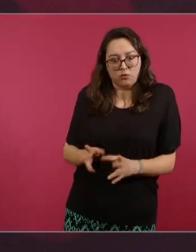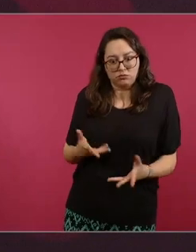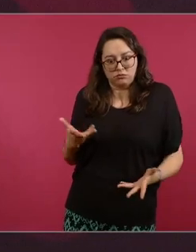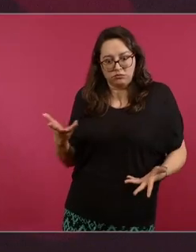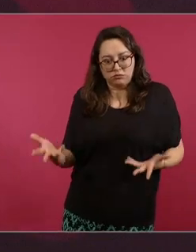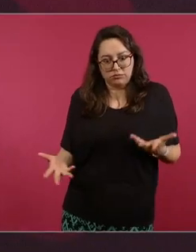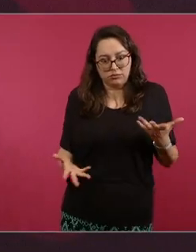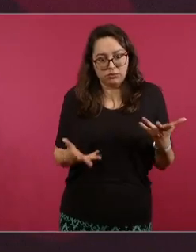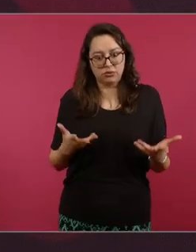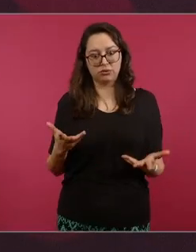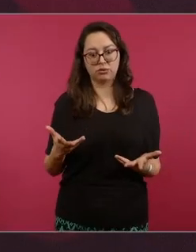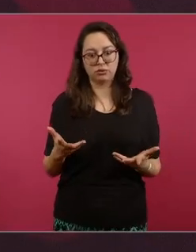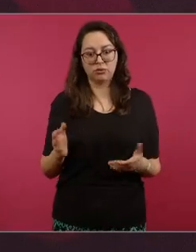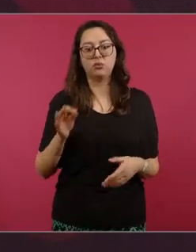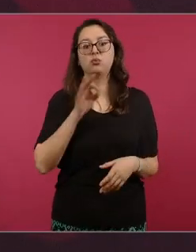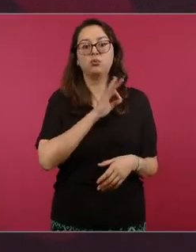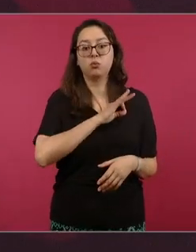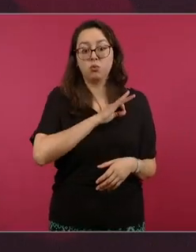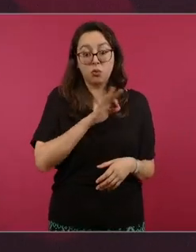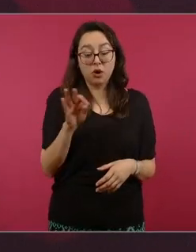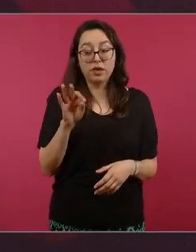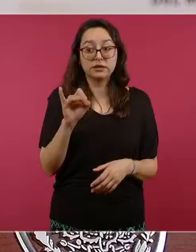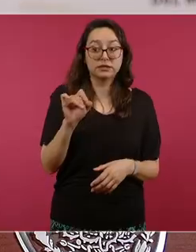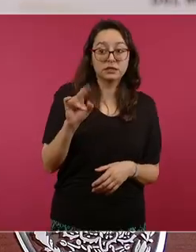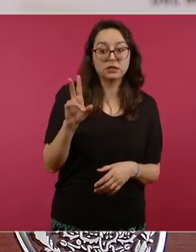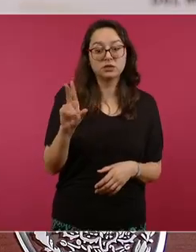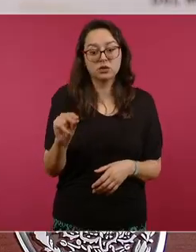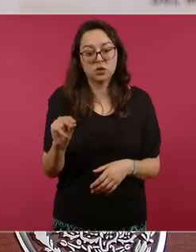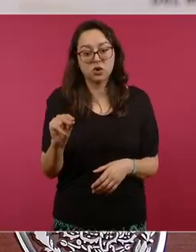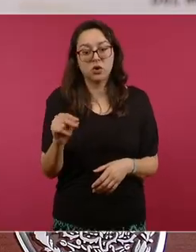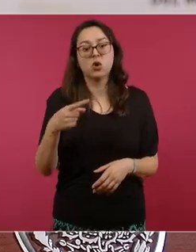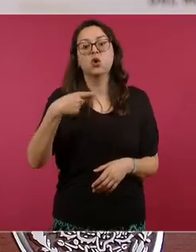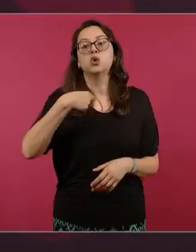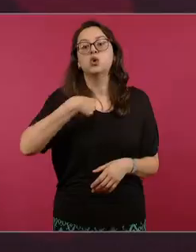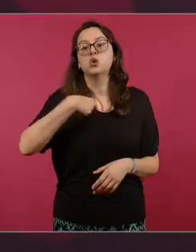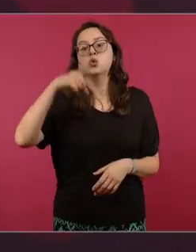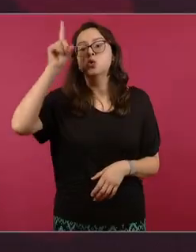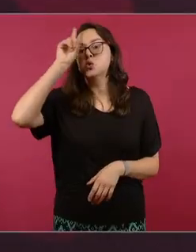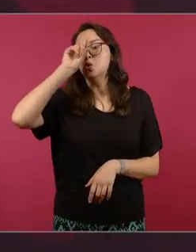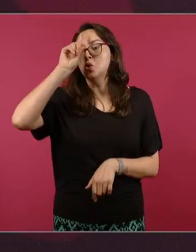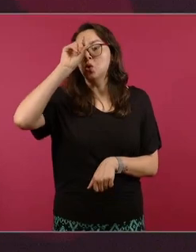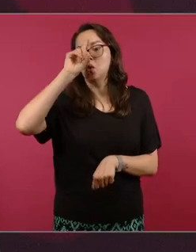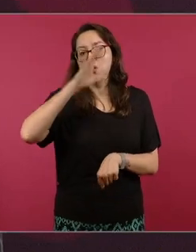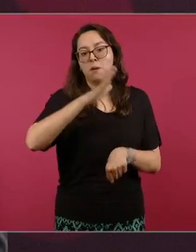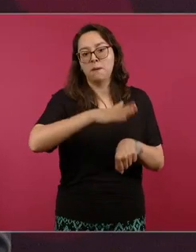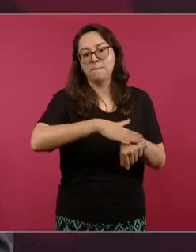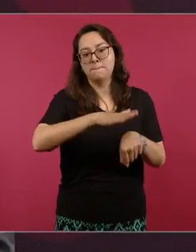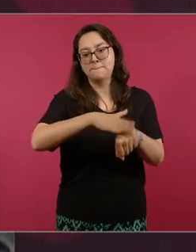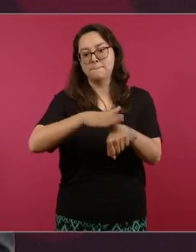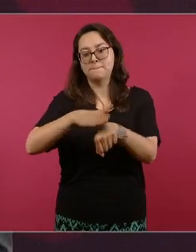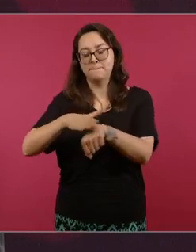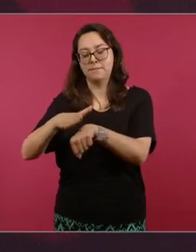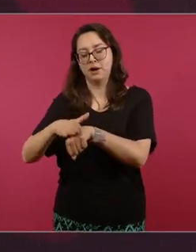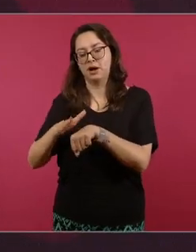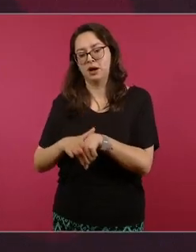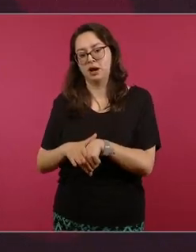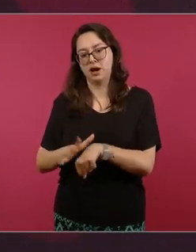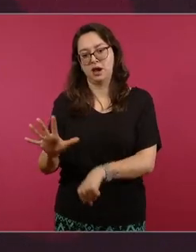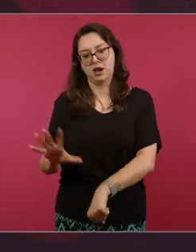tiempo prendido el aire acondicionado yo hago un llamado a todos a que cuidemos